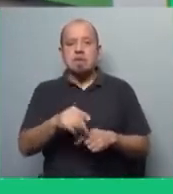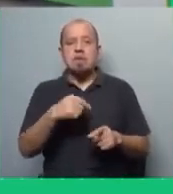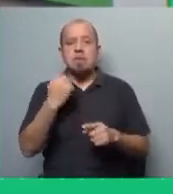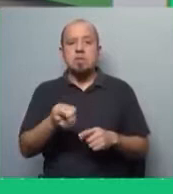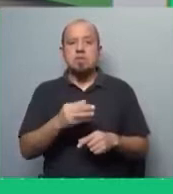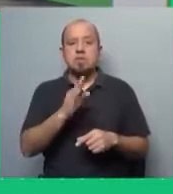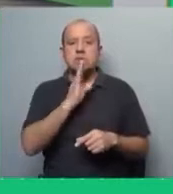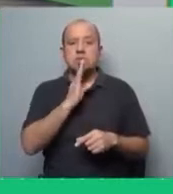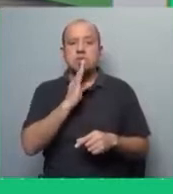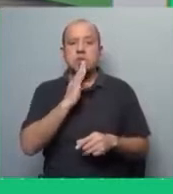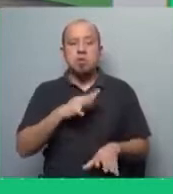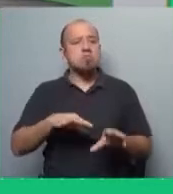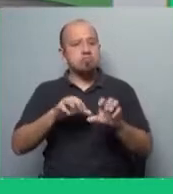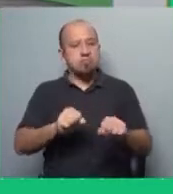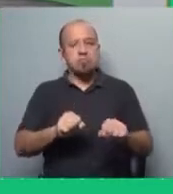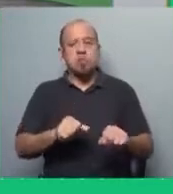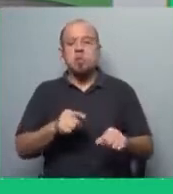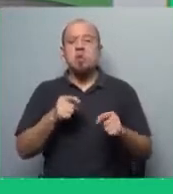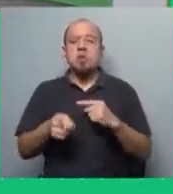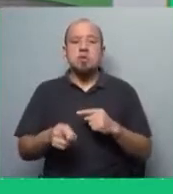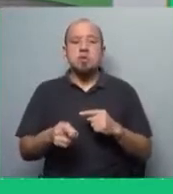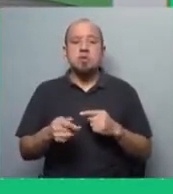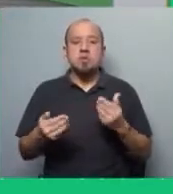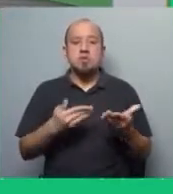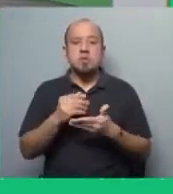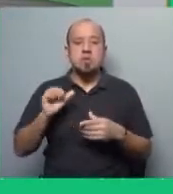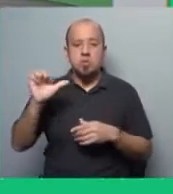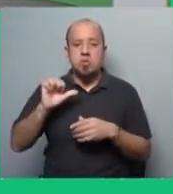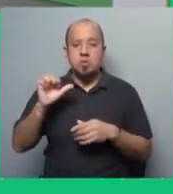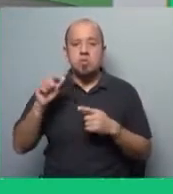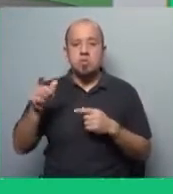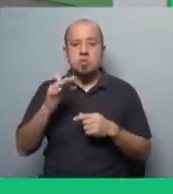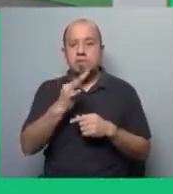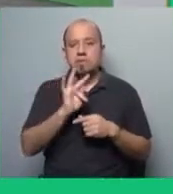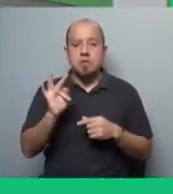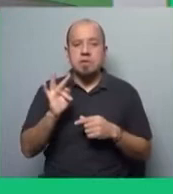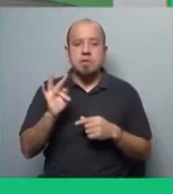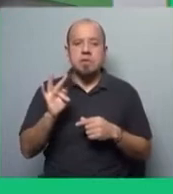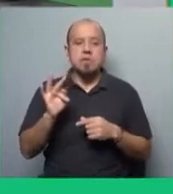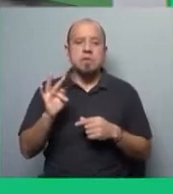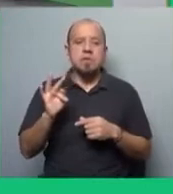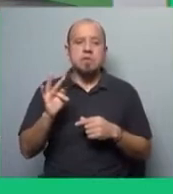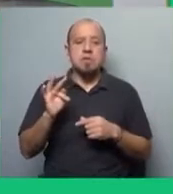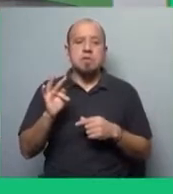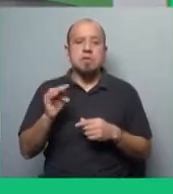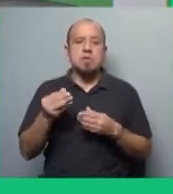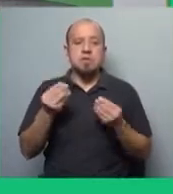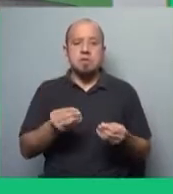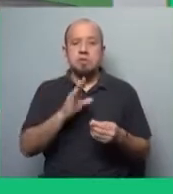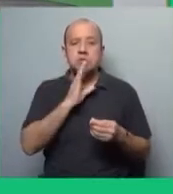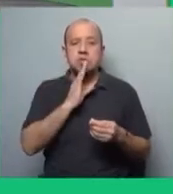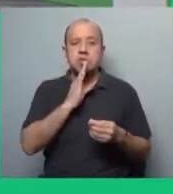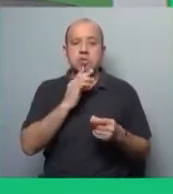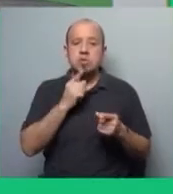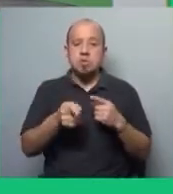estadounidense, fue una transferencia de las colonias europeas, Francia, a Estados Unidos para